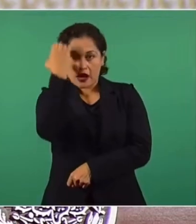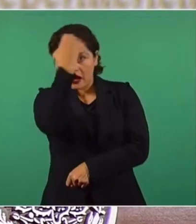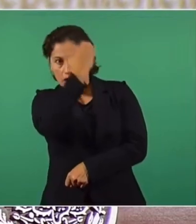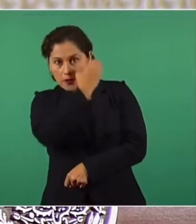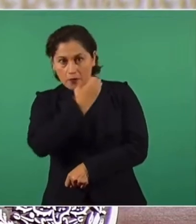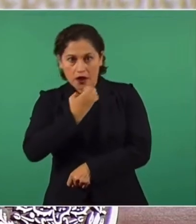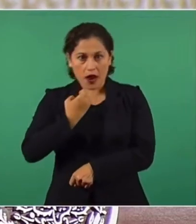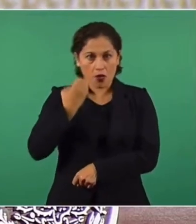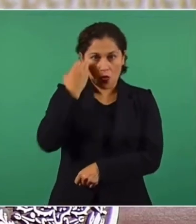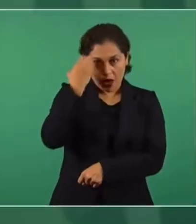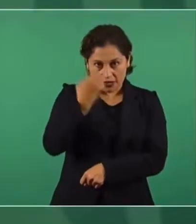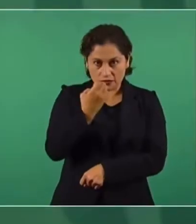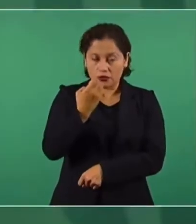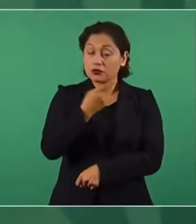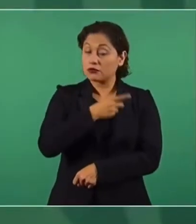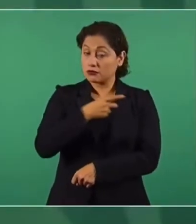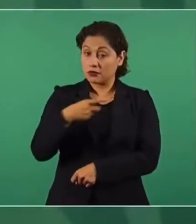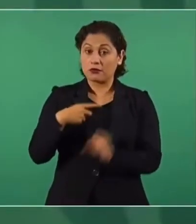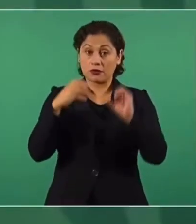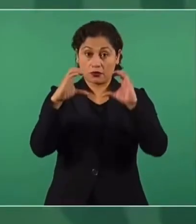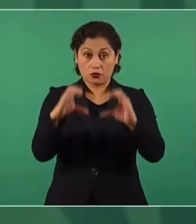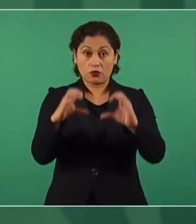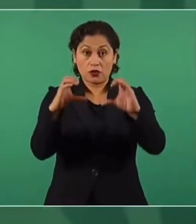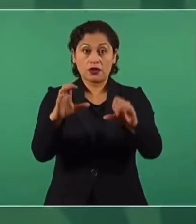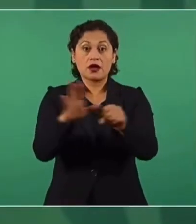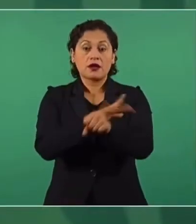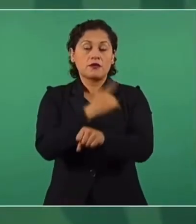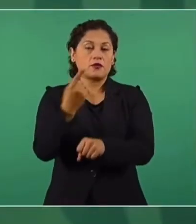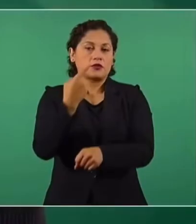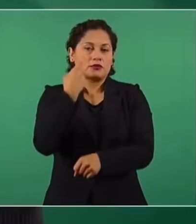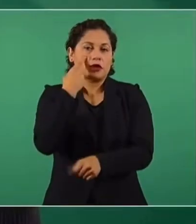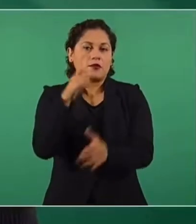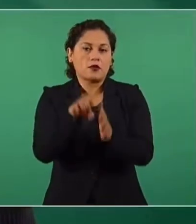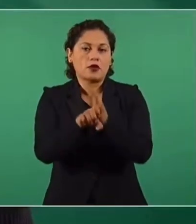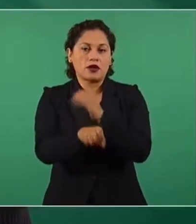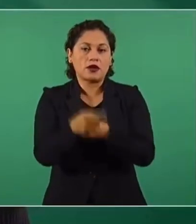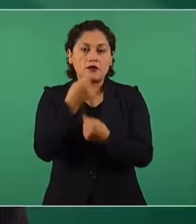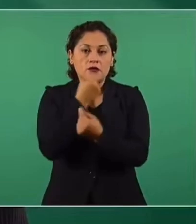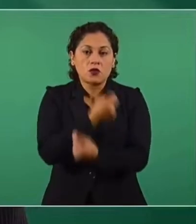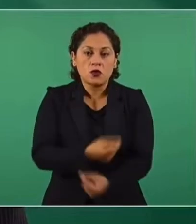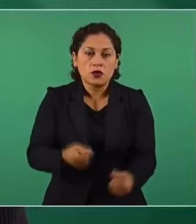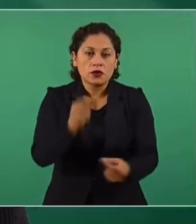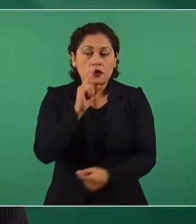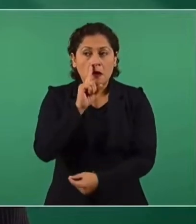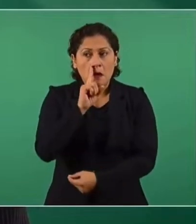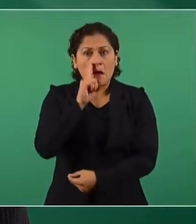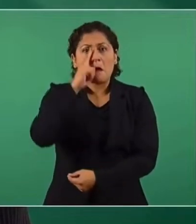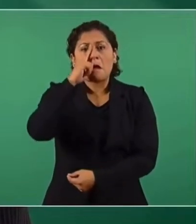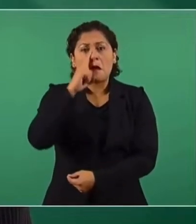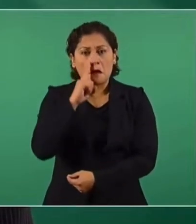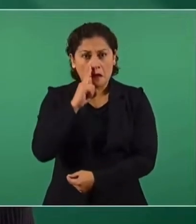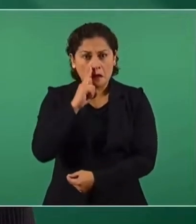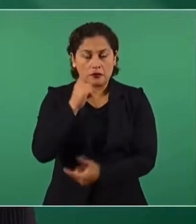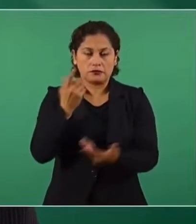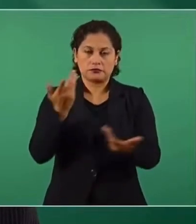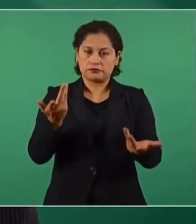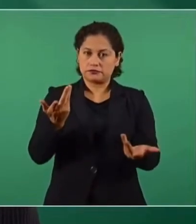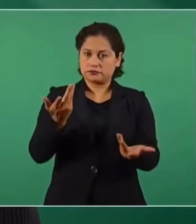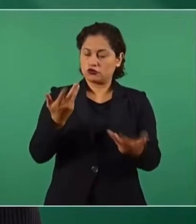cuidado, sobre todo porque el hecho de poner, por ejemplo, el cotonete en la nariz del pequeñito, sí se me hace… a los adultos nos